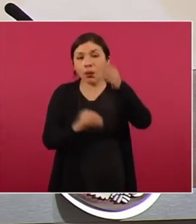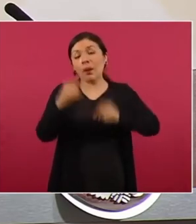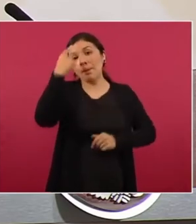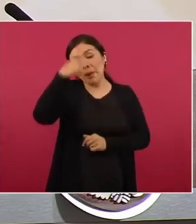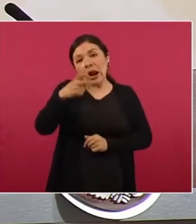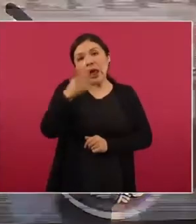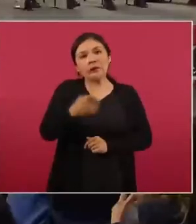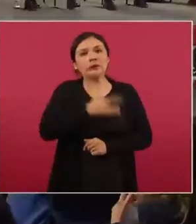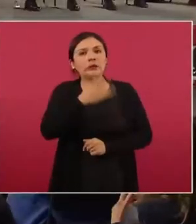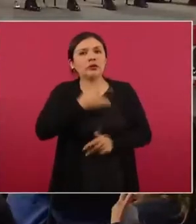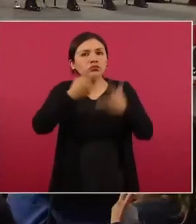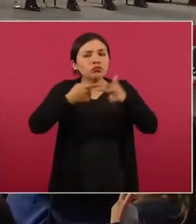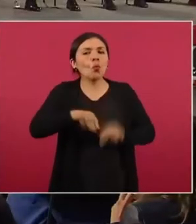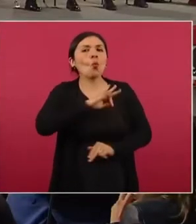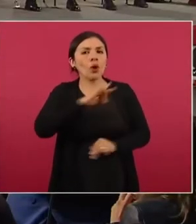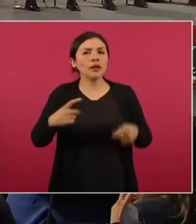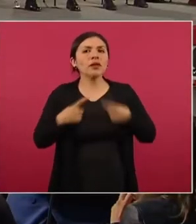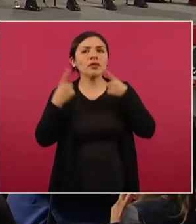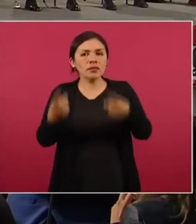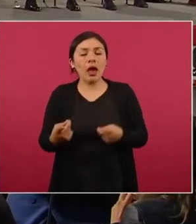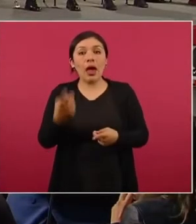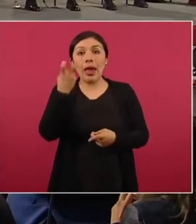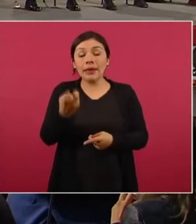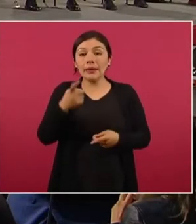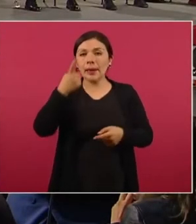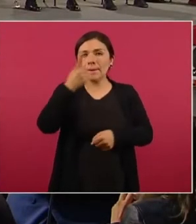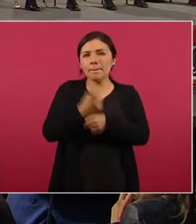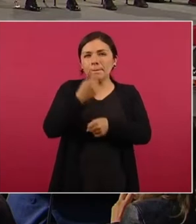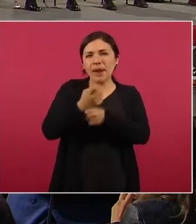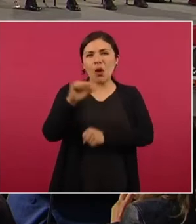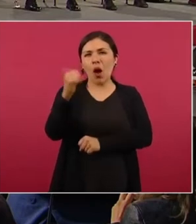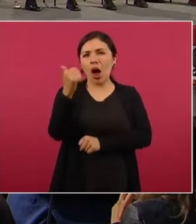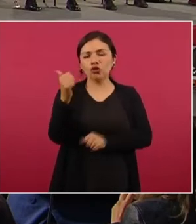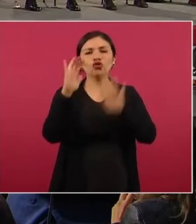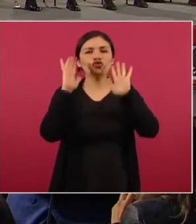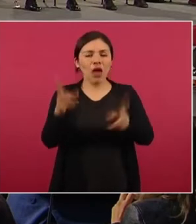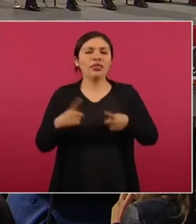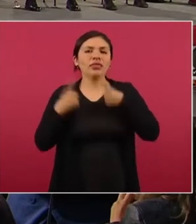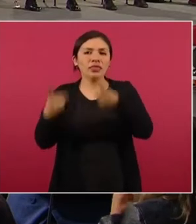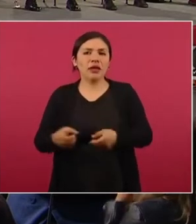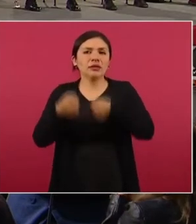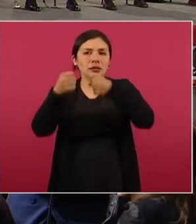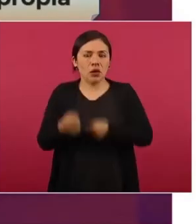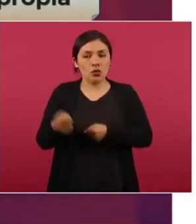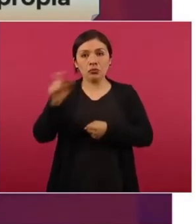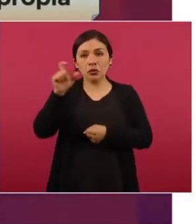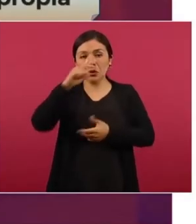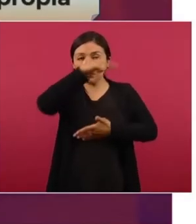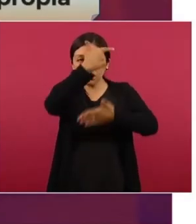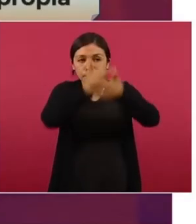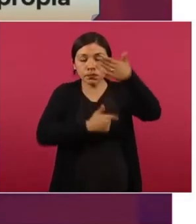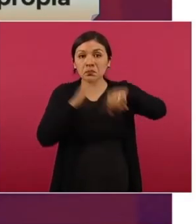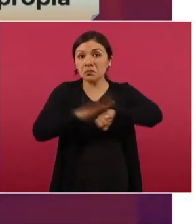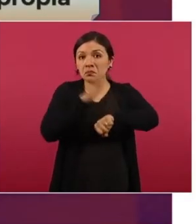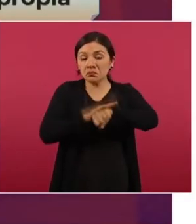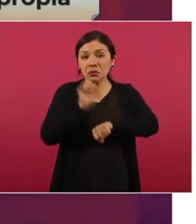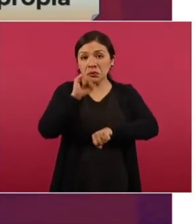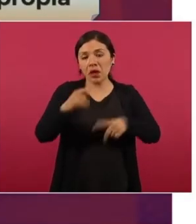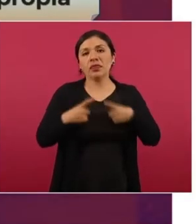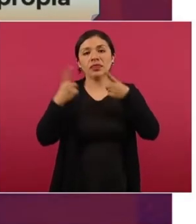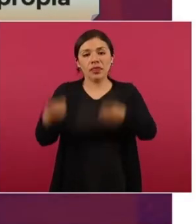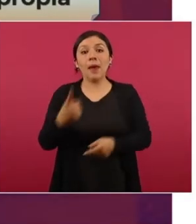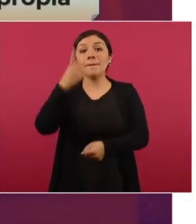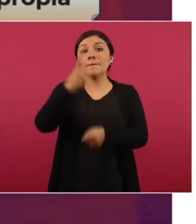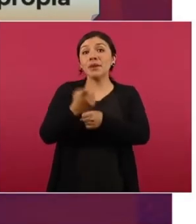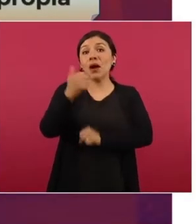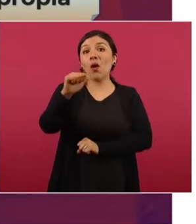poder garantizar que a partir del primero de agosto ya queden asegurados quienes sean aprobados de la lista. Entonces, a partir del primero de agosto ya